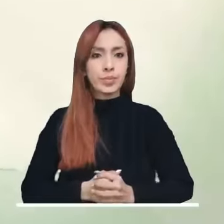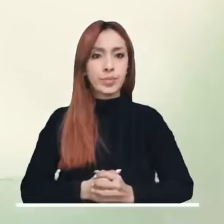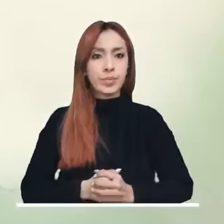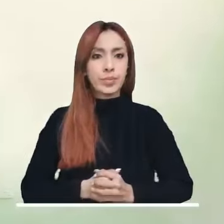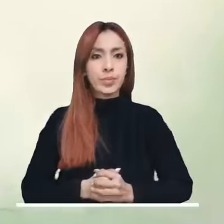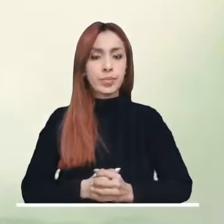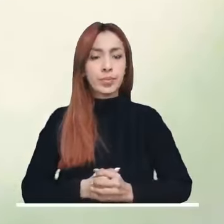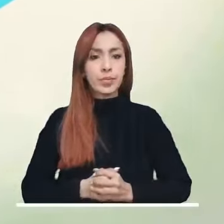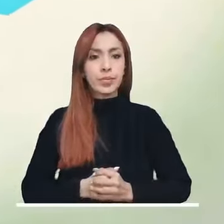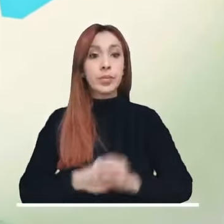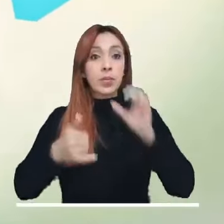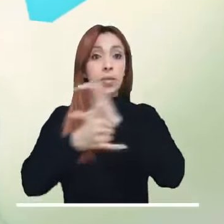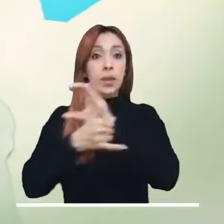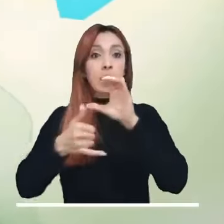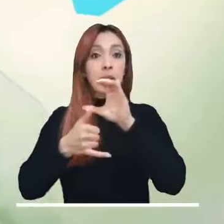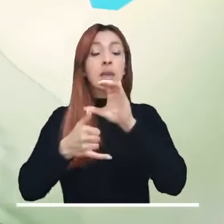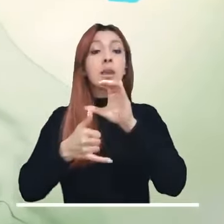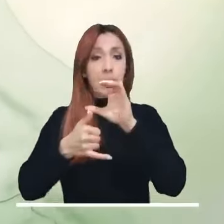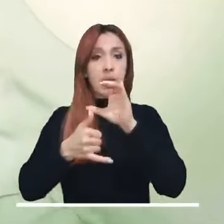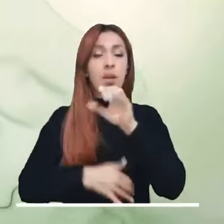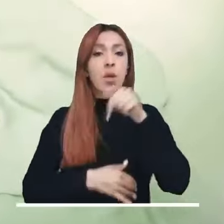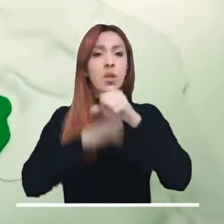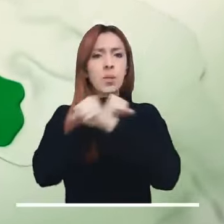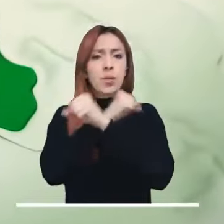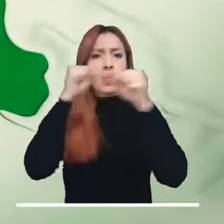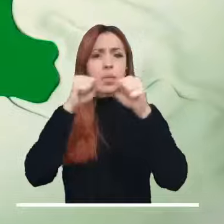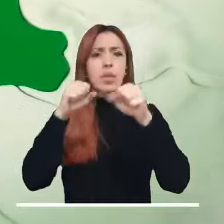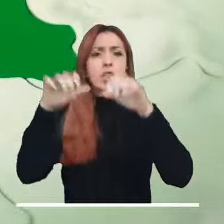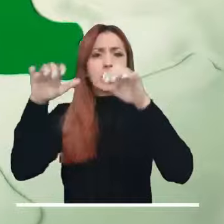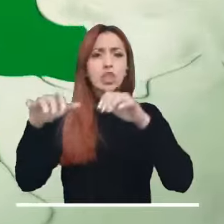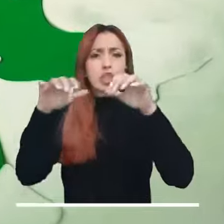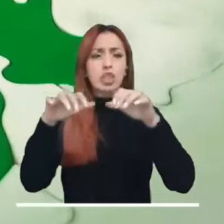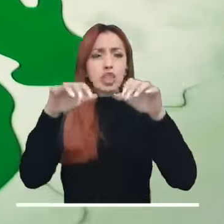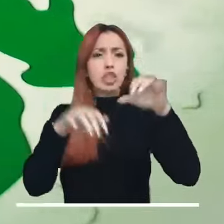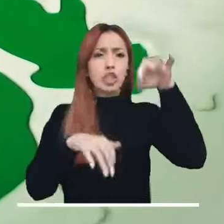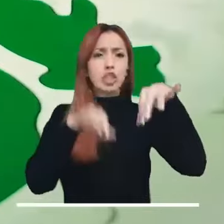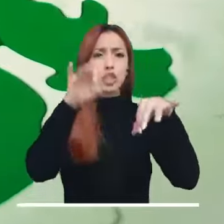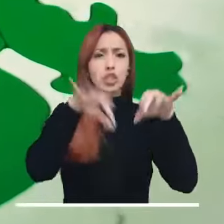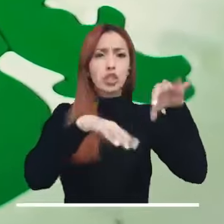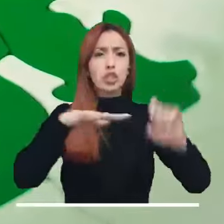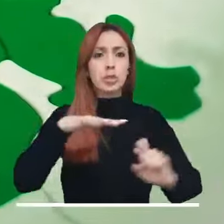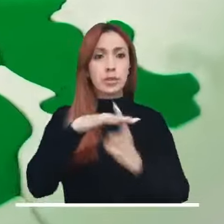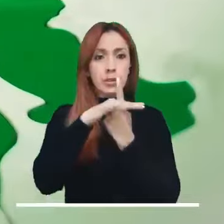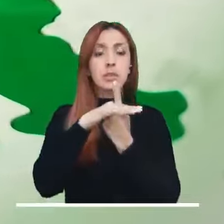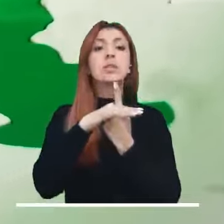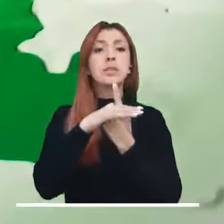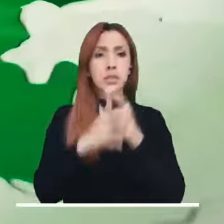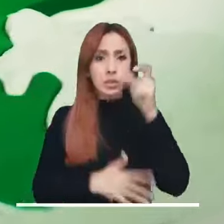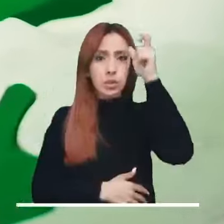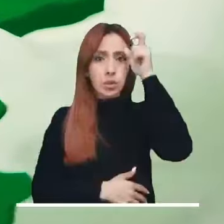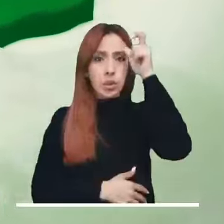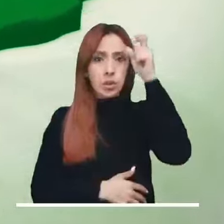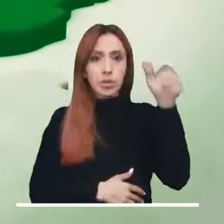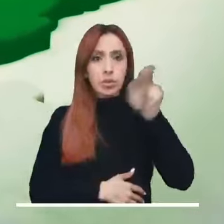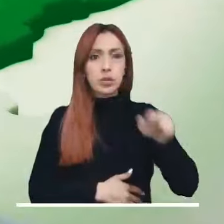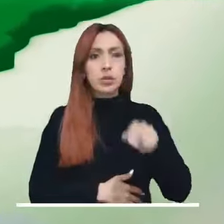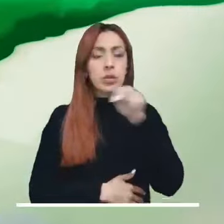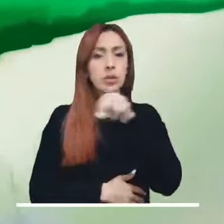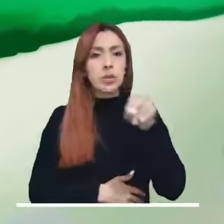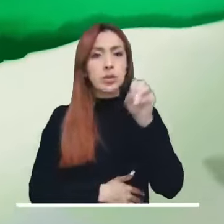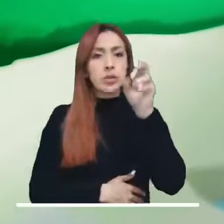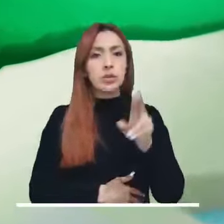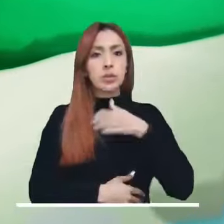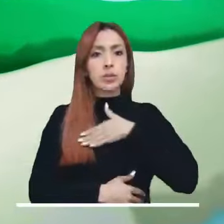del Caribe nos preparamos para una mañana con lloviznas y lluvias ocasionales en Córdoba, Sucre y Norte y Sur de